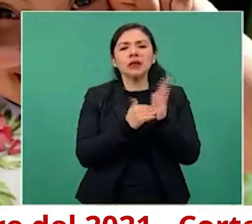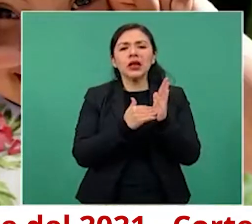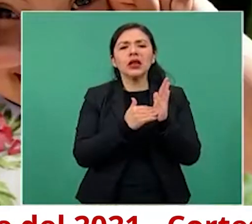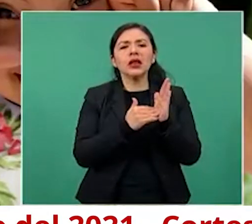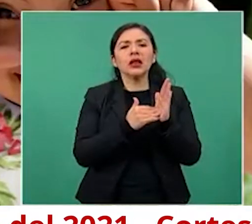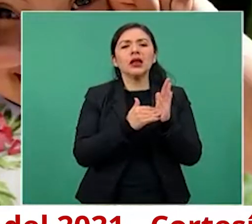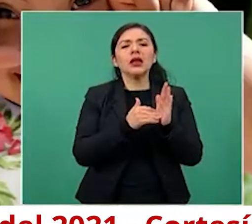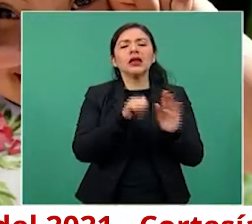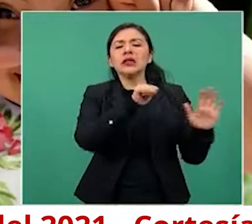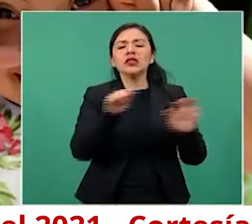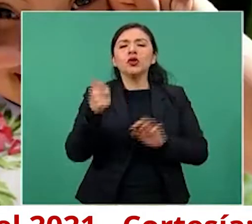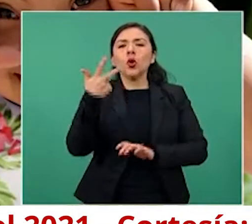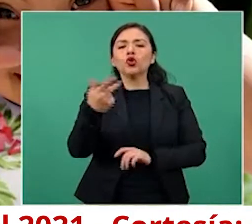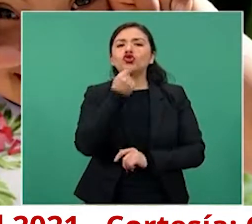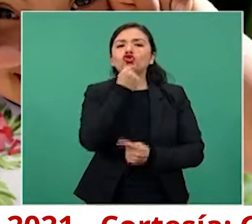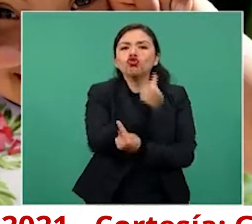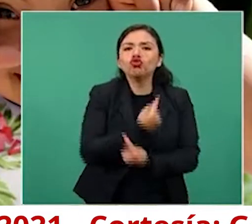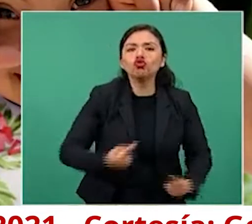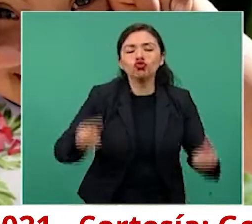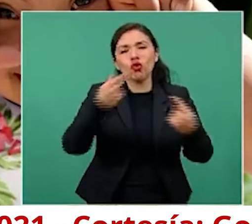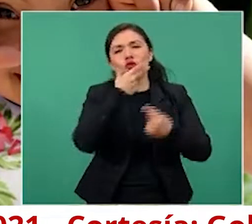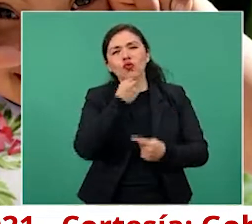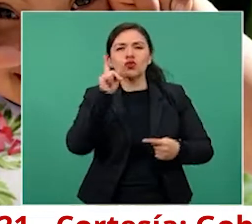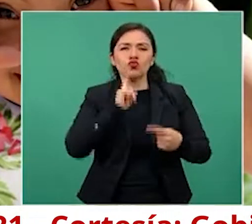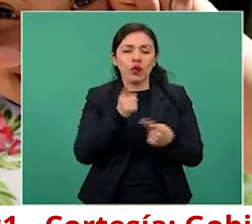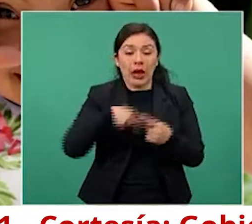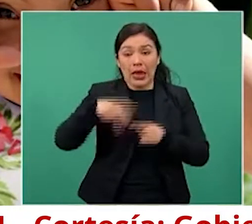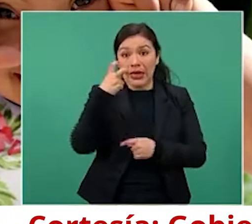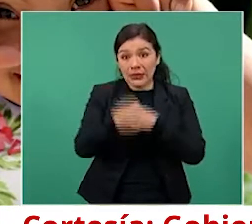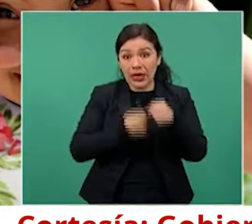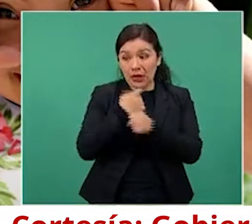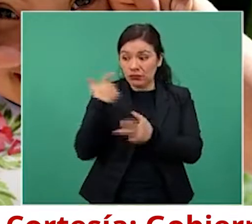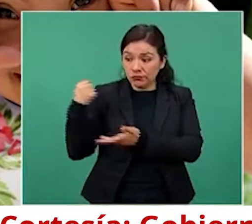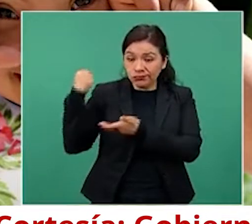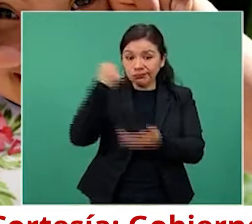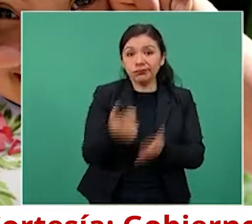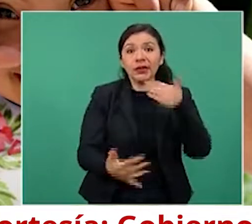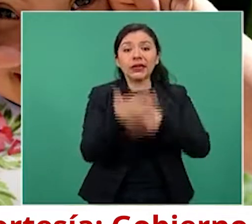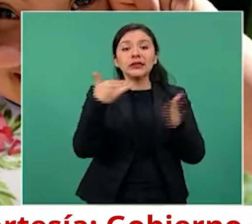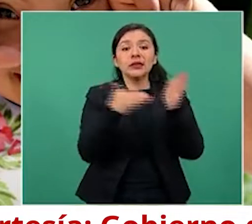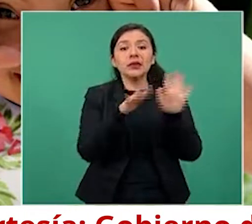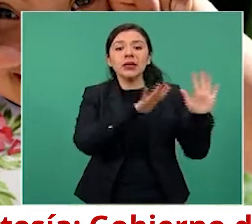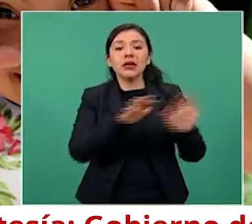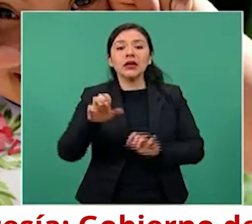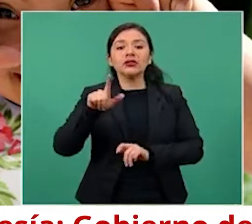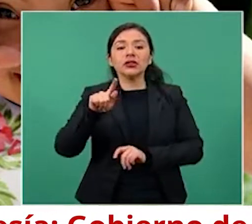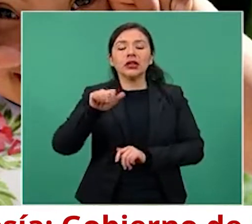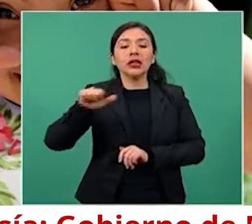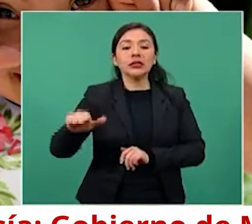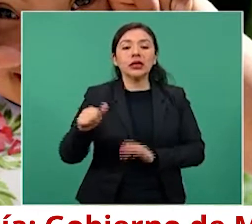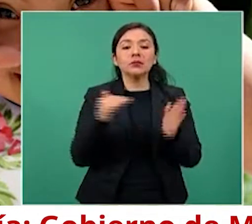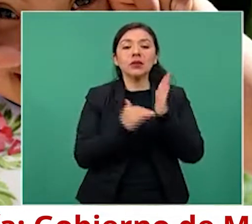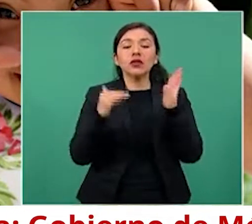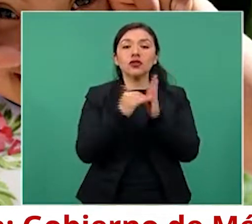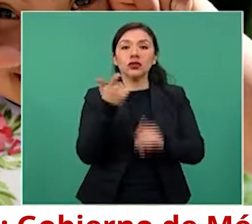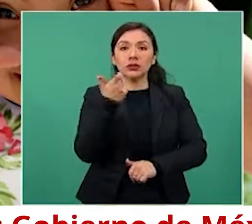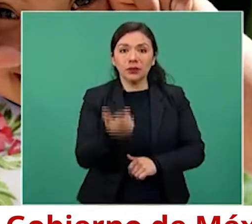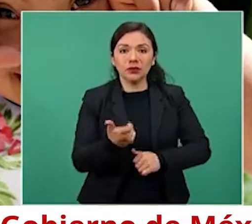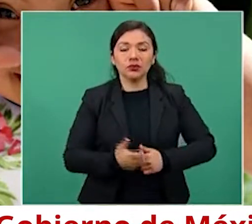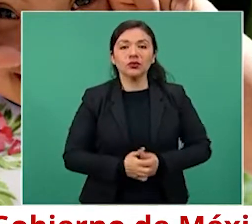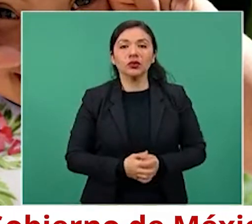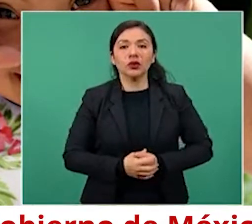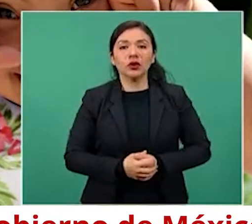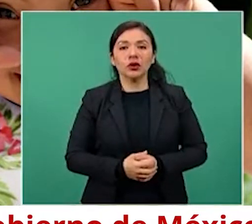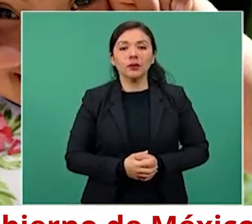niñas y niños. Es el cierre final del año con una inversión de 15 mil 576 millones de pesos.